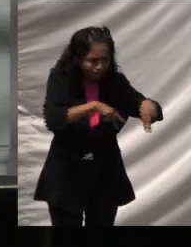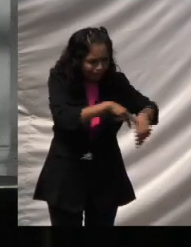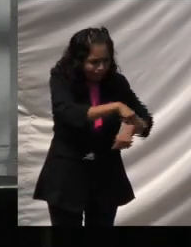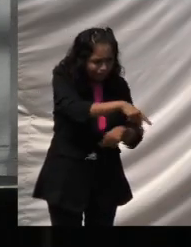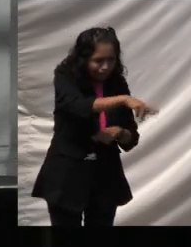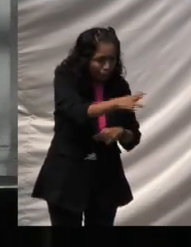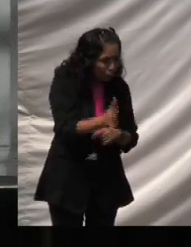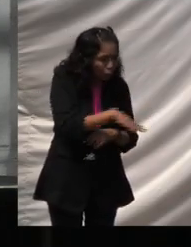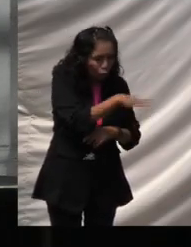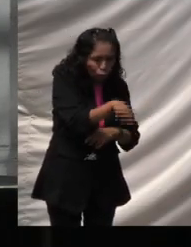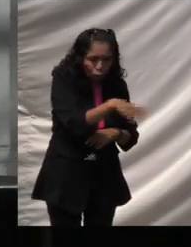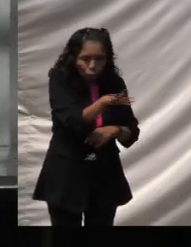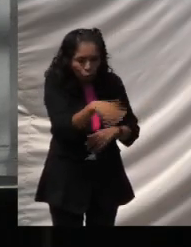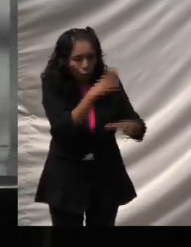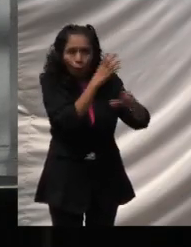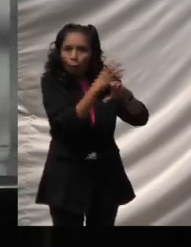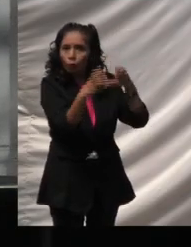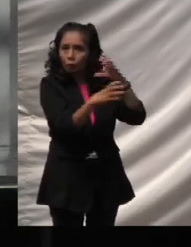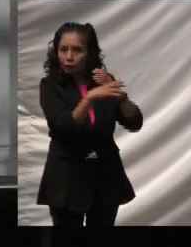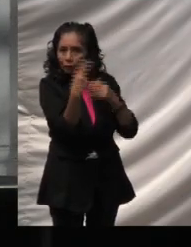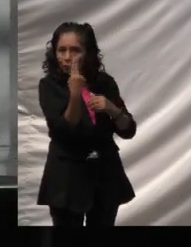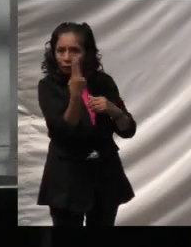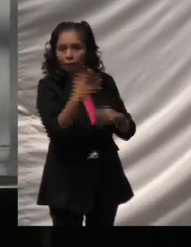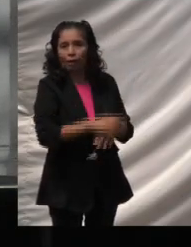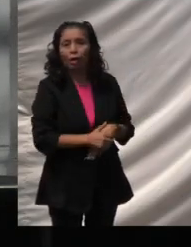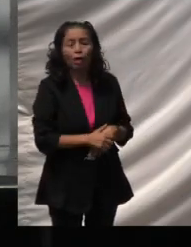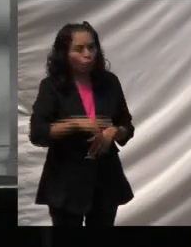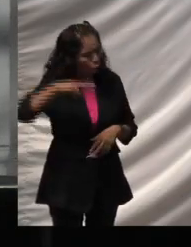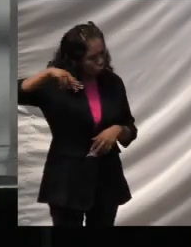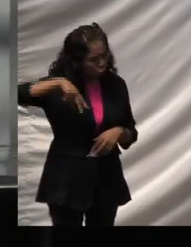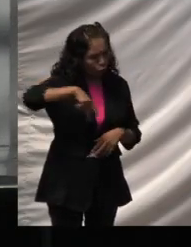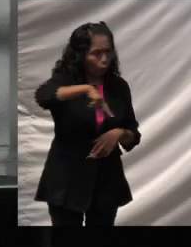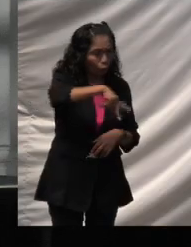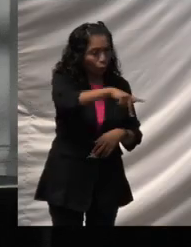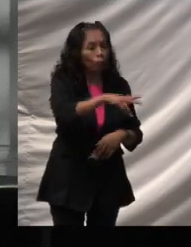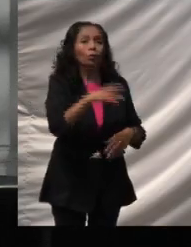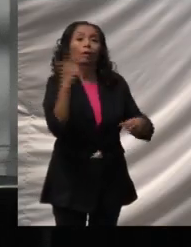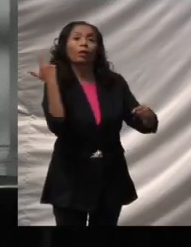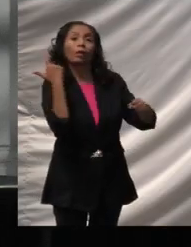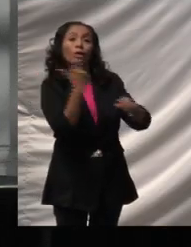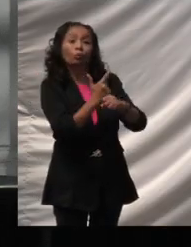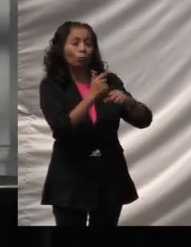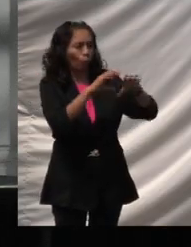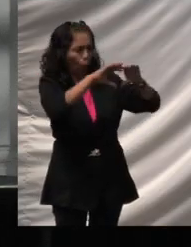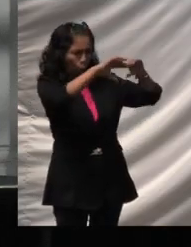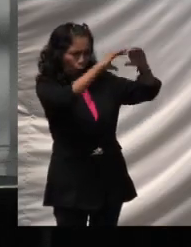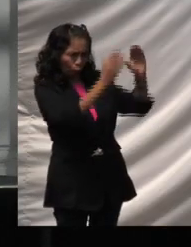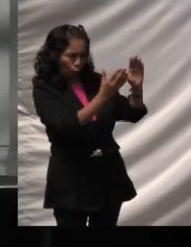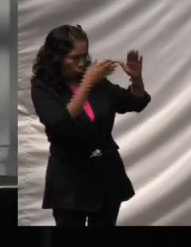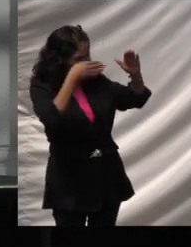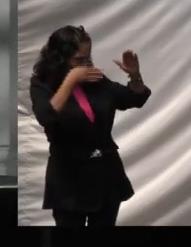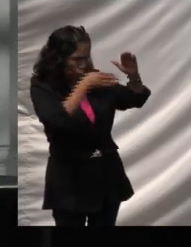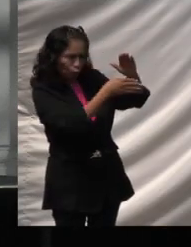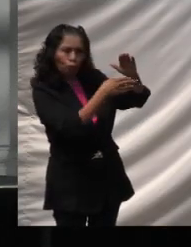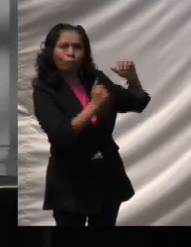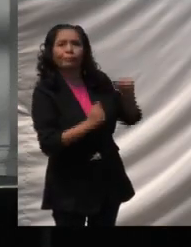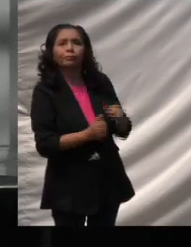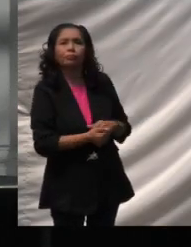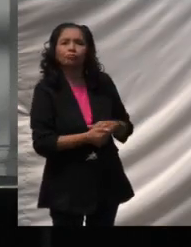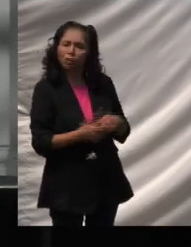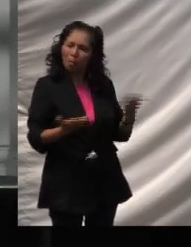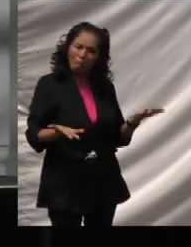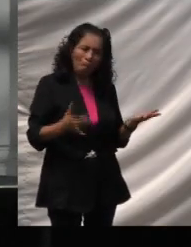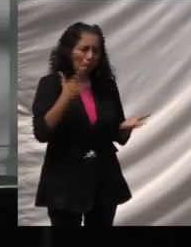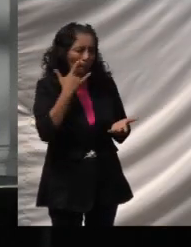de lo que necesitaba. Durante su camino, encontró una cueva y decidió ir